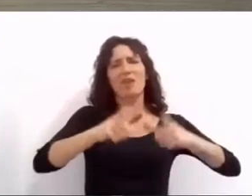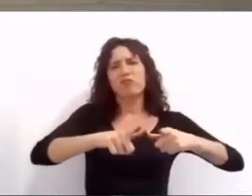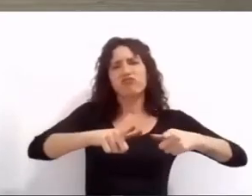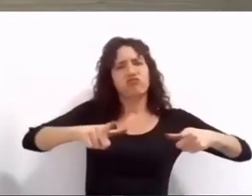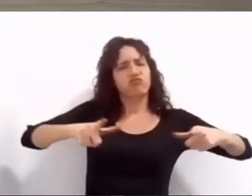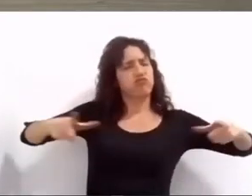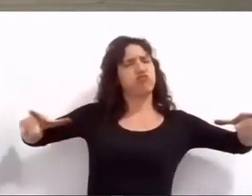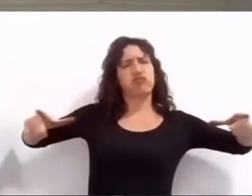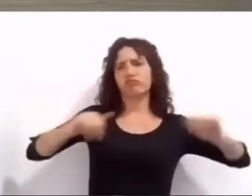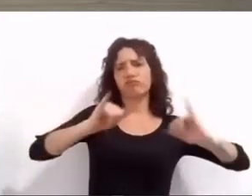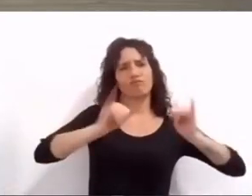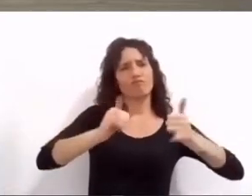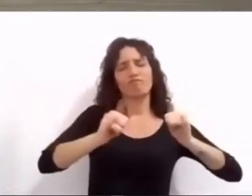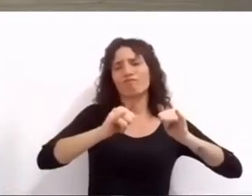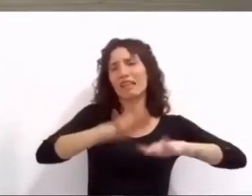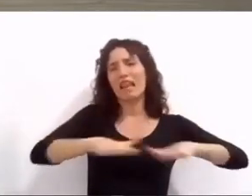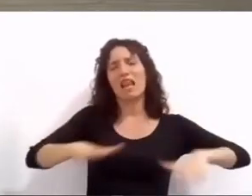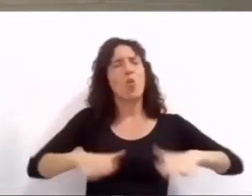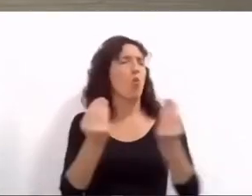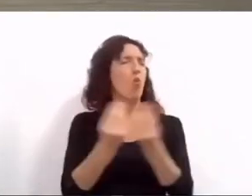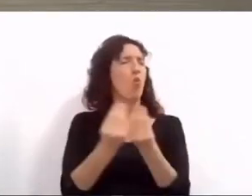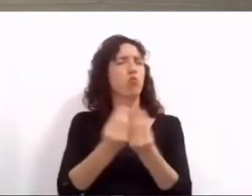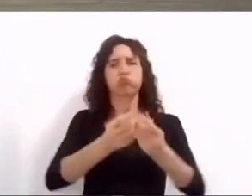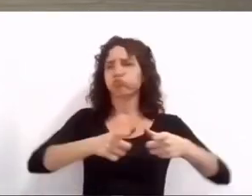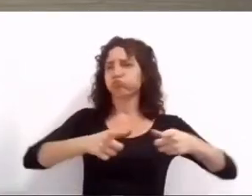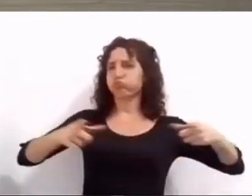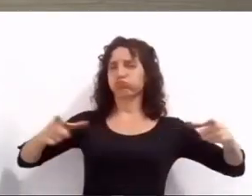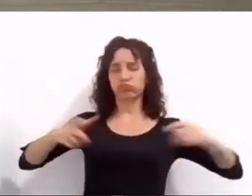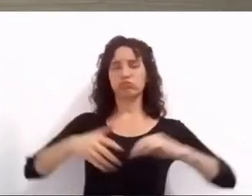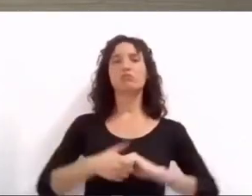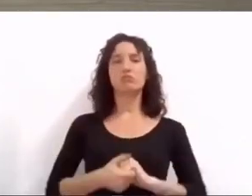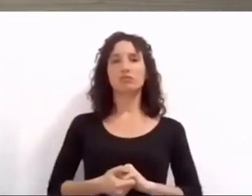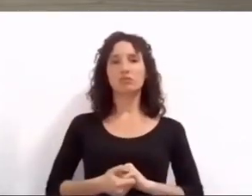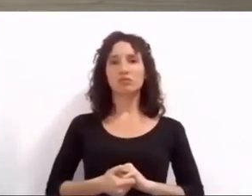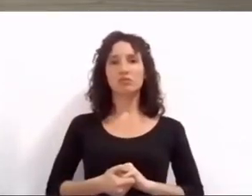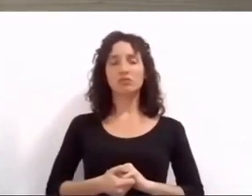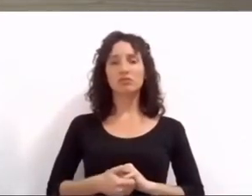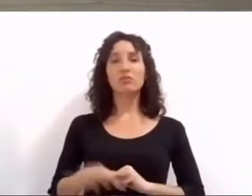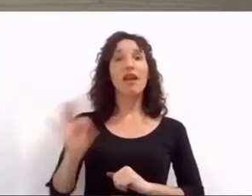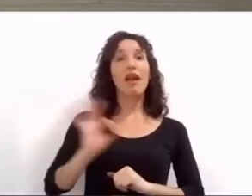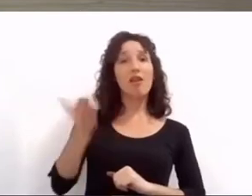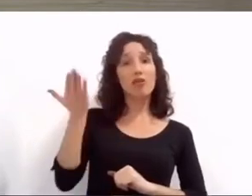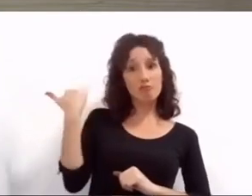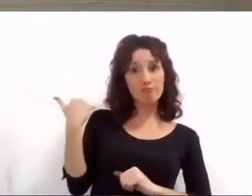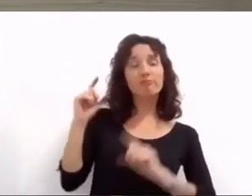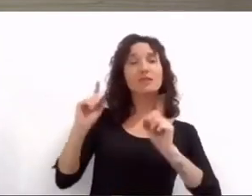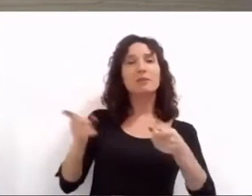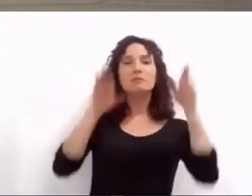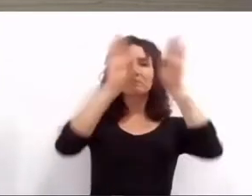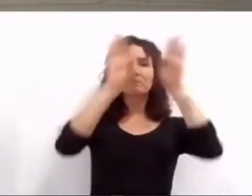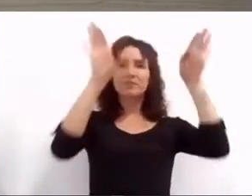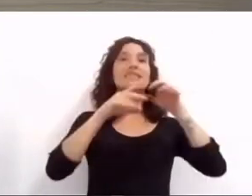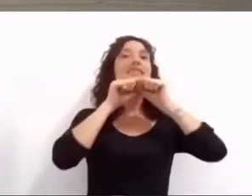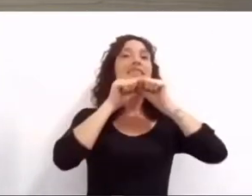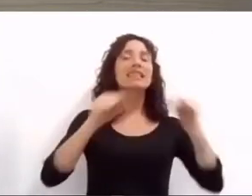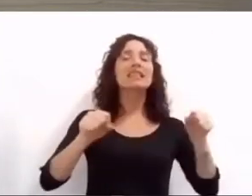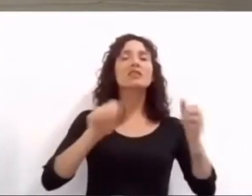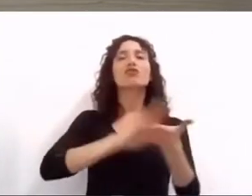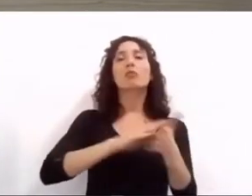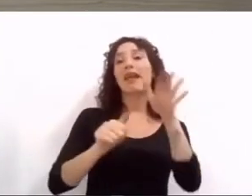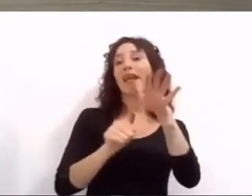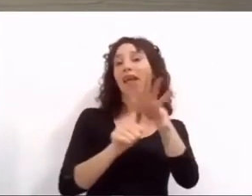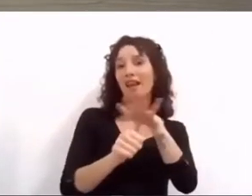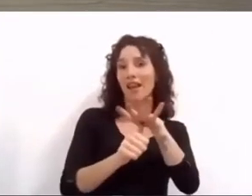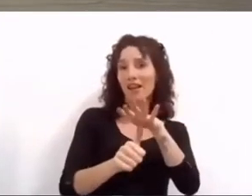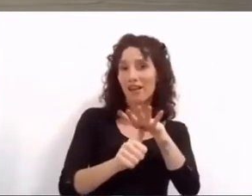recuerdo el año pasado cuando anunciamos la creación de la Secretaría de Género y Derechos Humanos lo hicimos porque